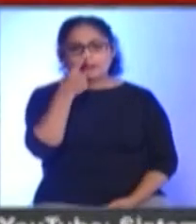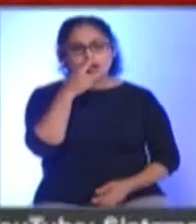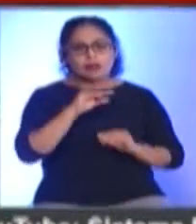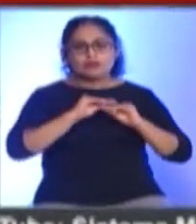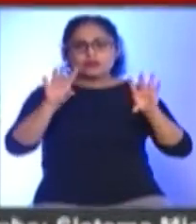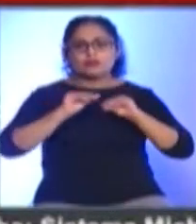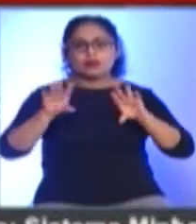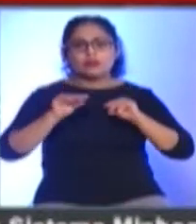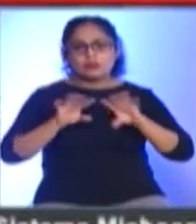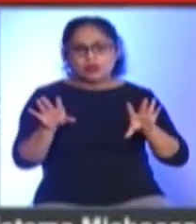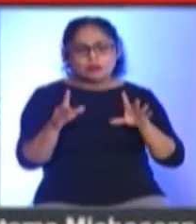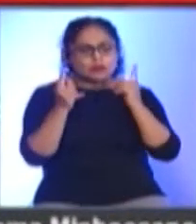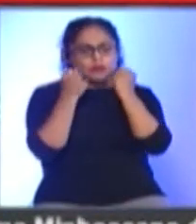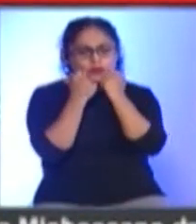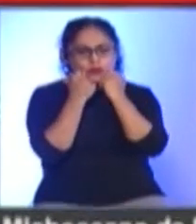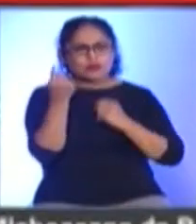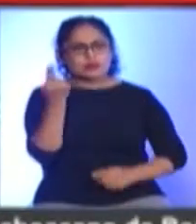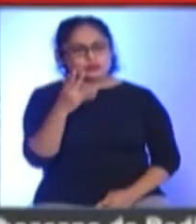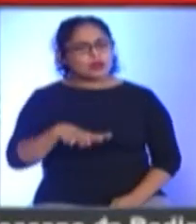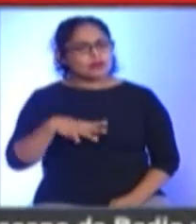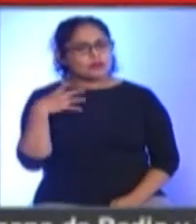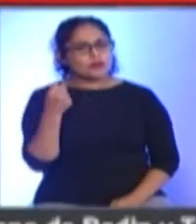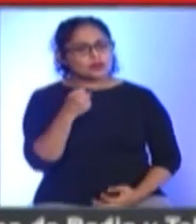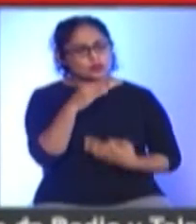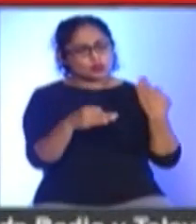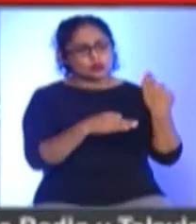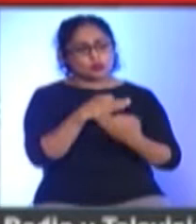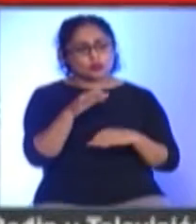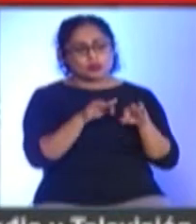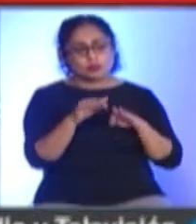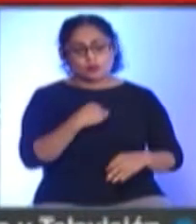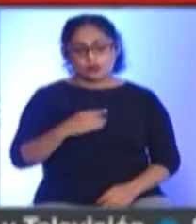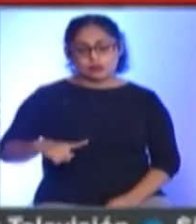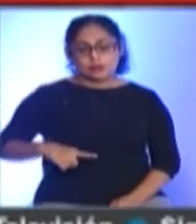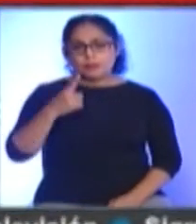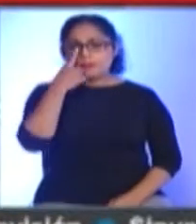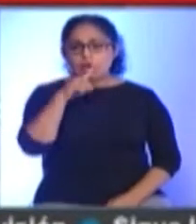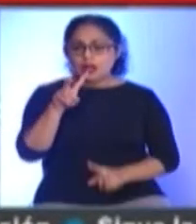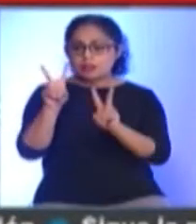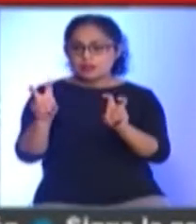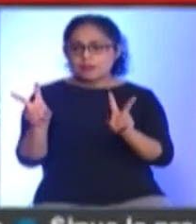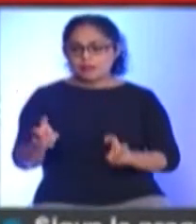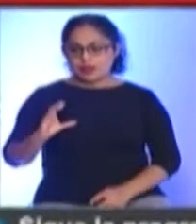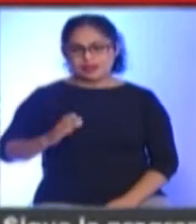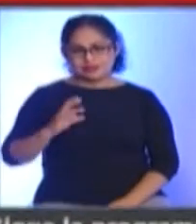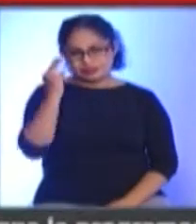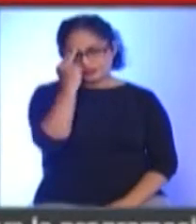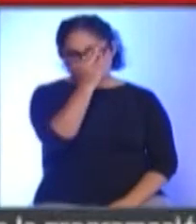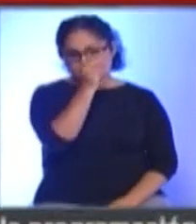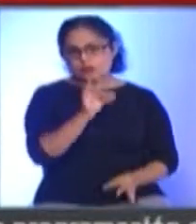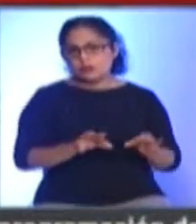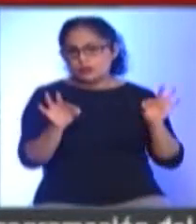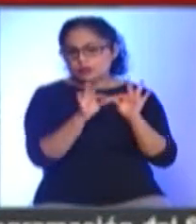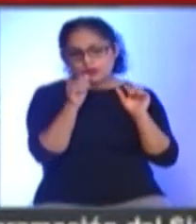Sin embargo, dijo que lo importante es el esfuerzo de toda la estructura municipal Para atender un tema de salud como es el cáncer de mama En